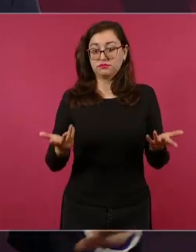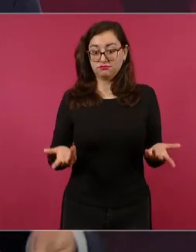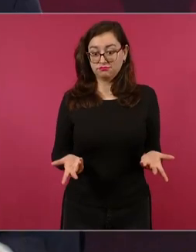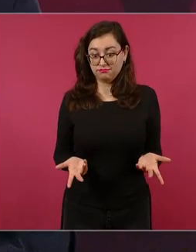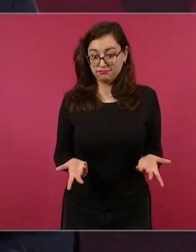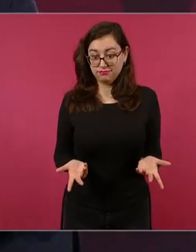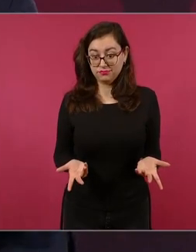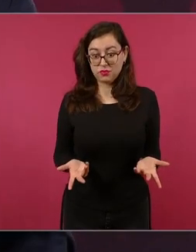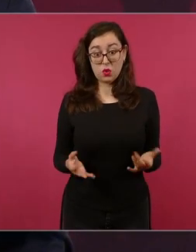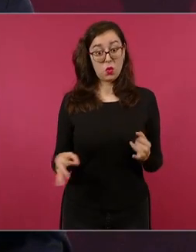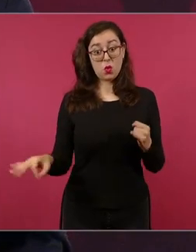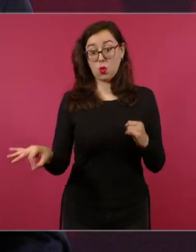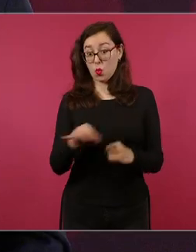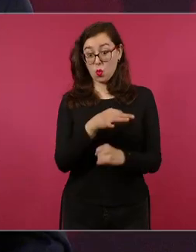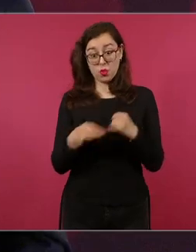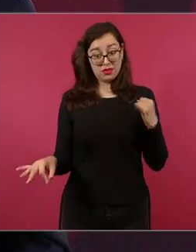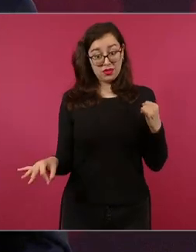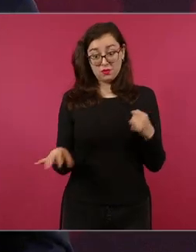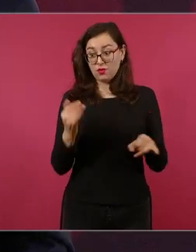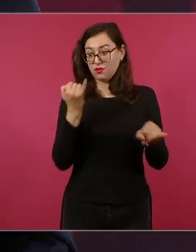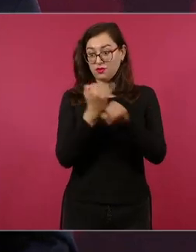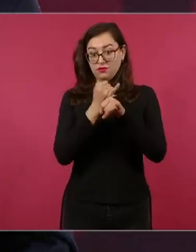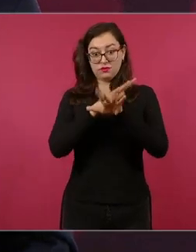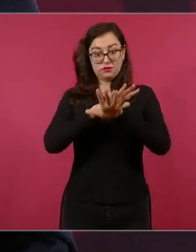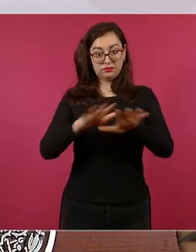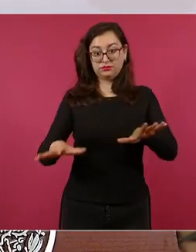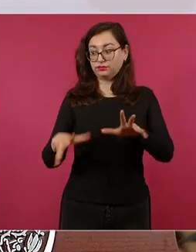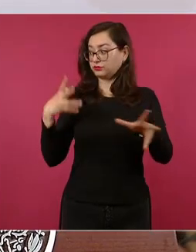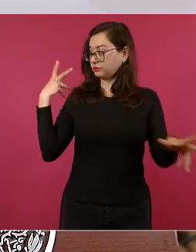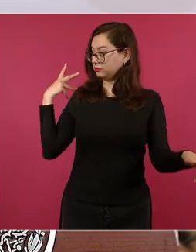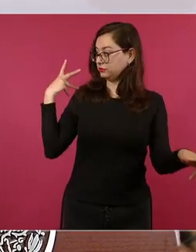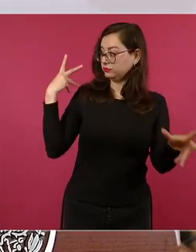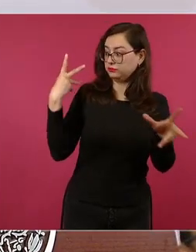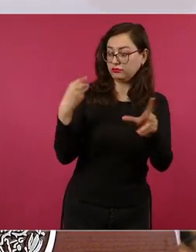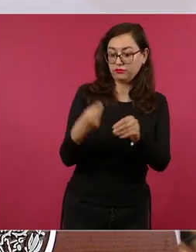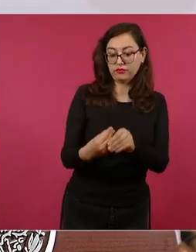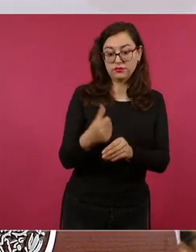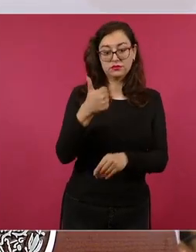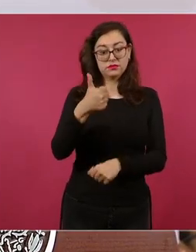todo lo realizado voy a hacer